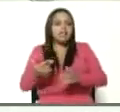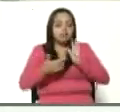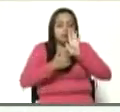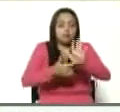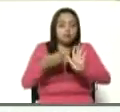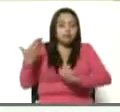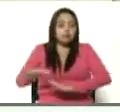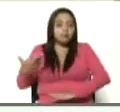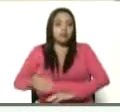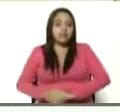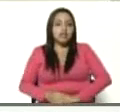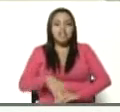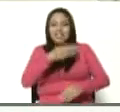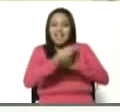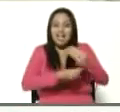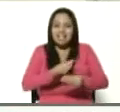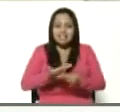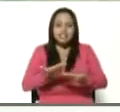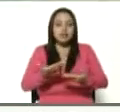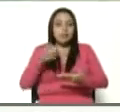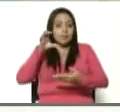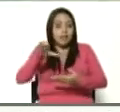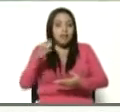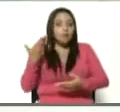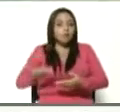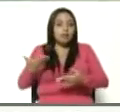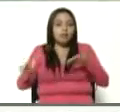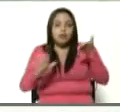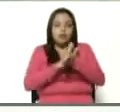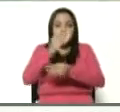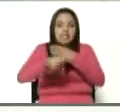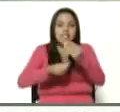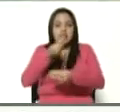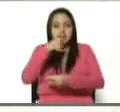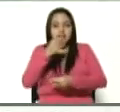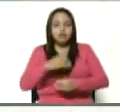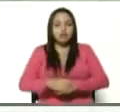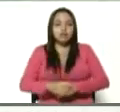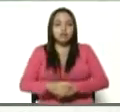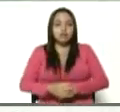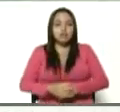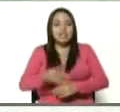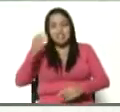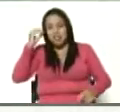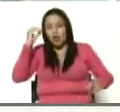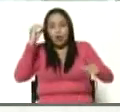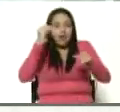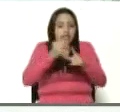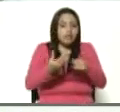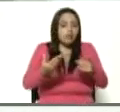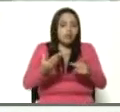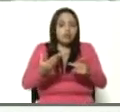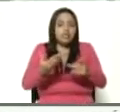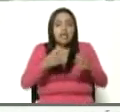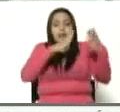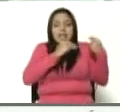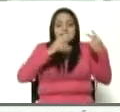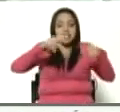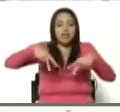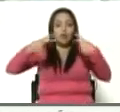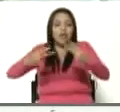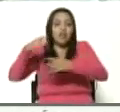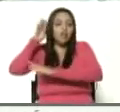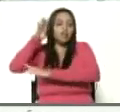productiva de alimento, ese es el destino de nuestra patria, está marcado, es el destino de la esperanza renovada, del futuro